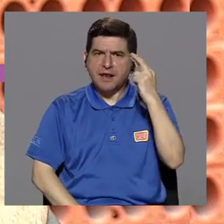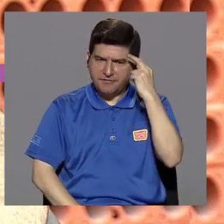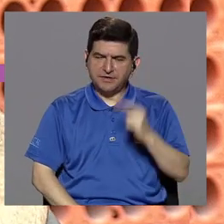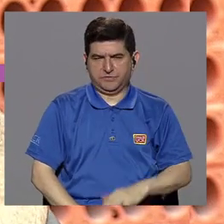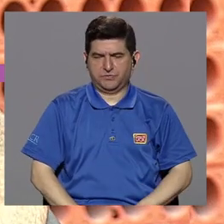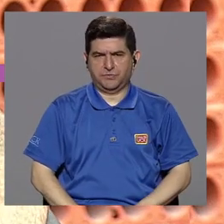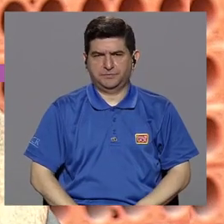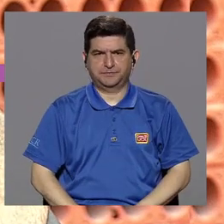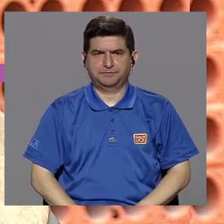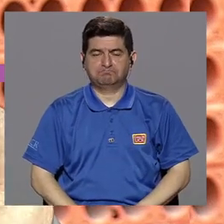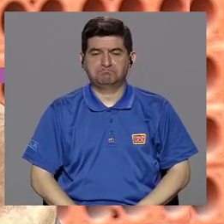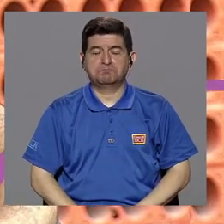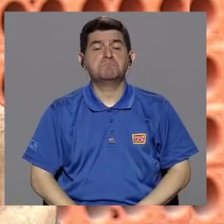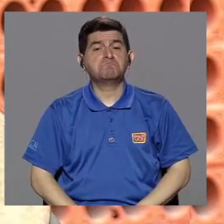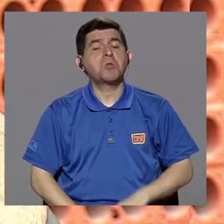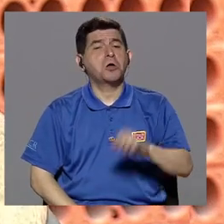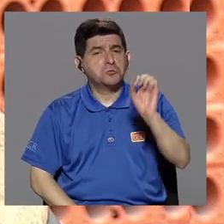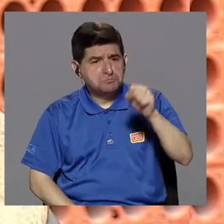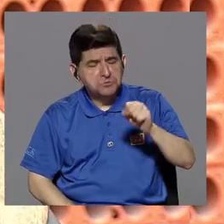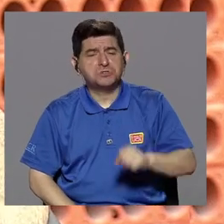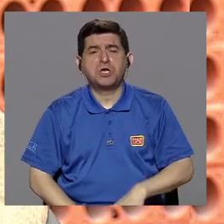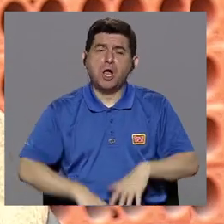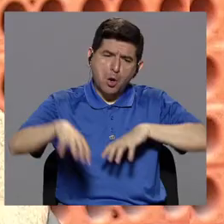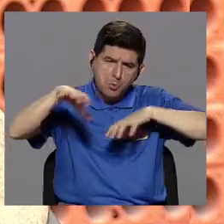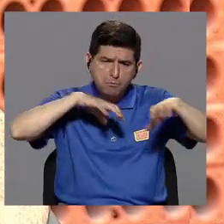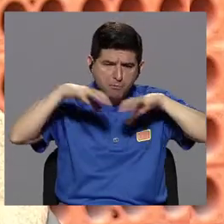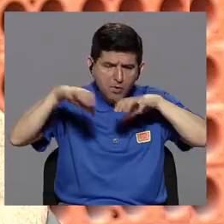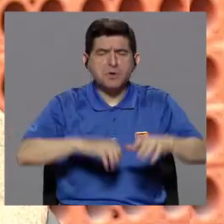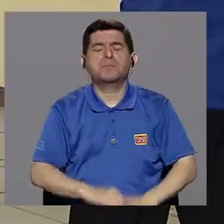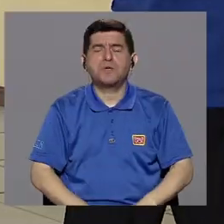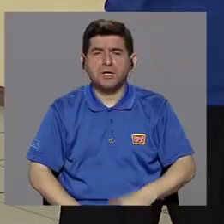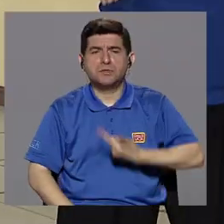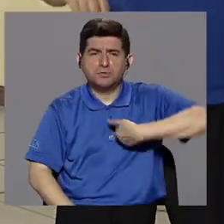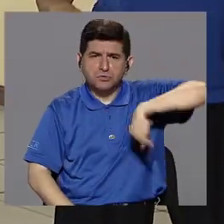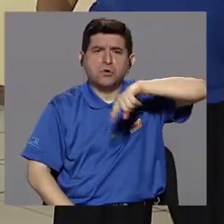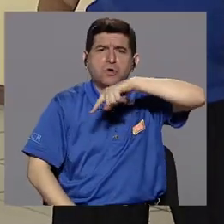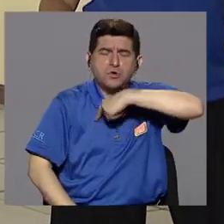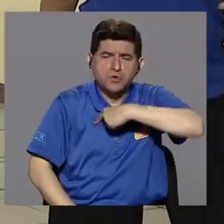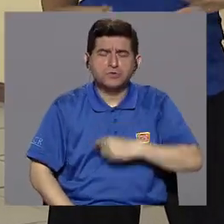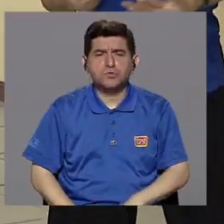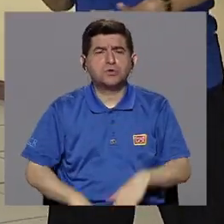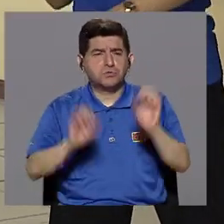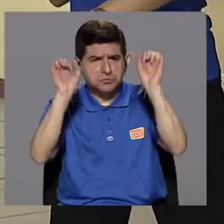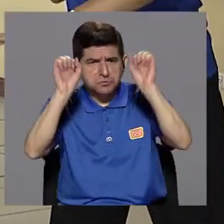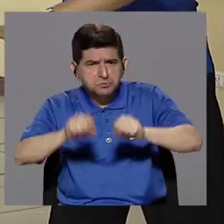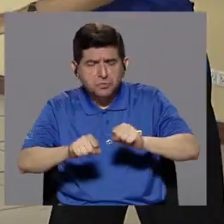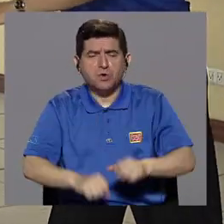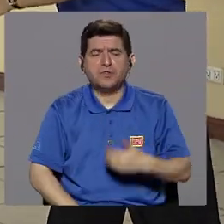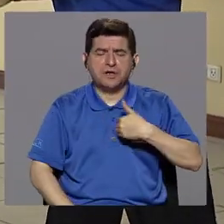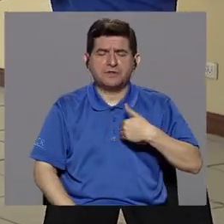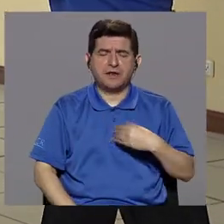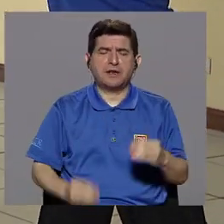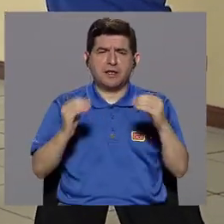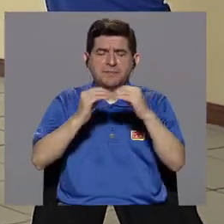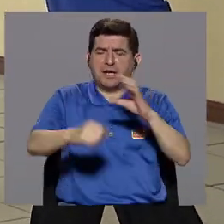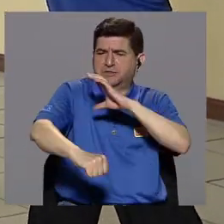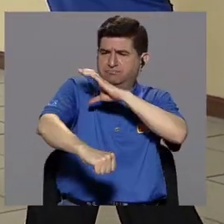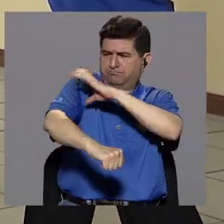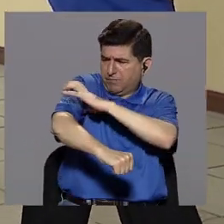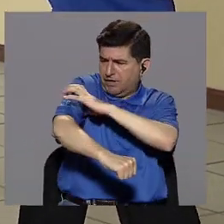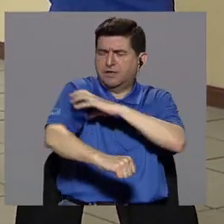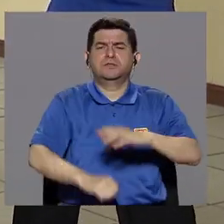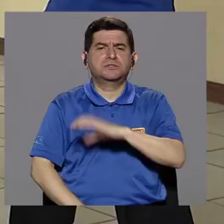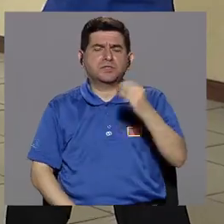no solamente que por movernos vayamos a lograr que tengamos más masa muscular